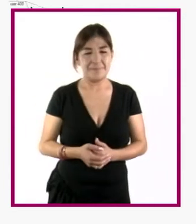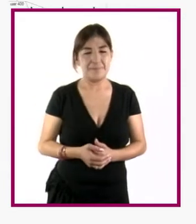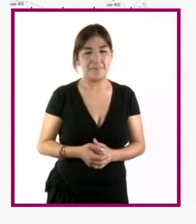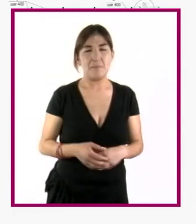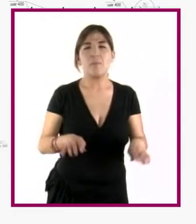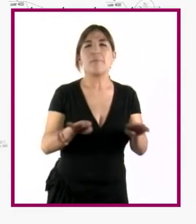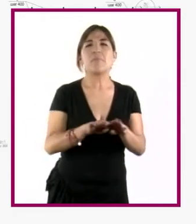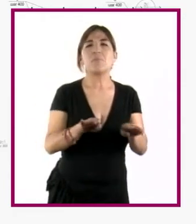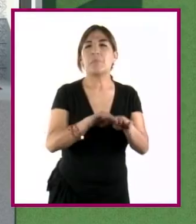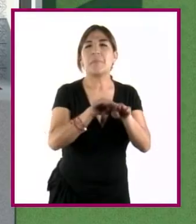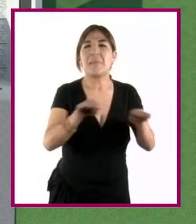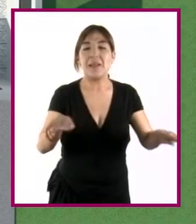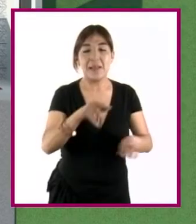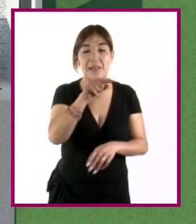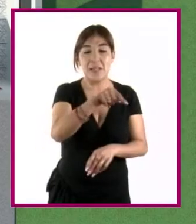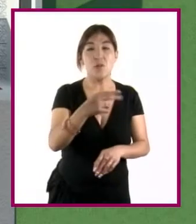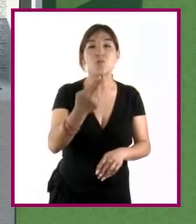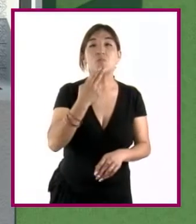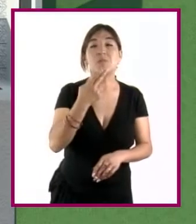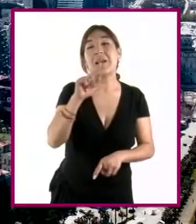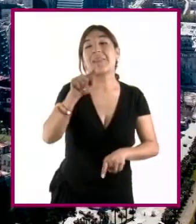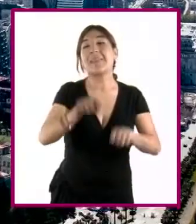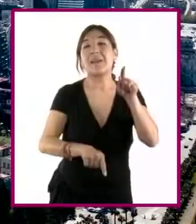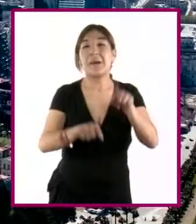específica depende del uso que le queramos dar.